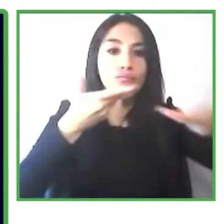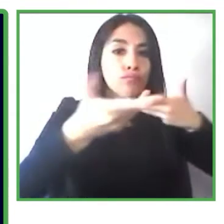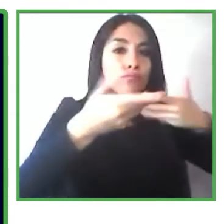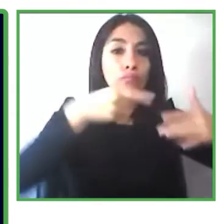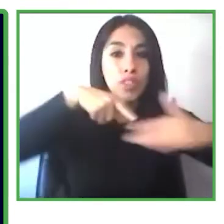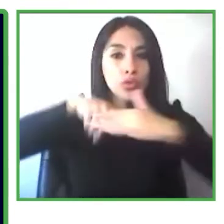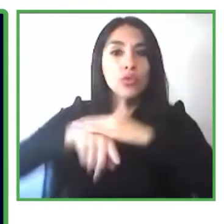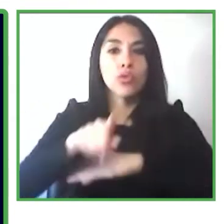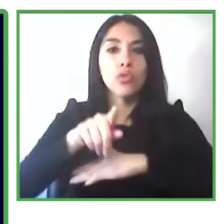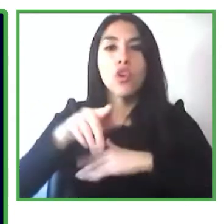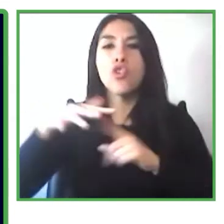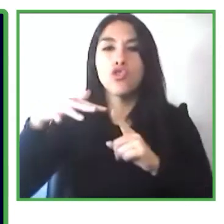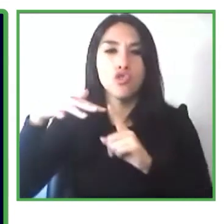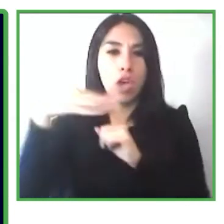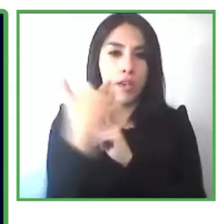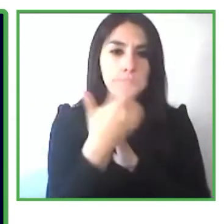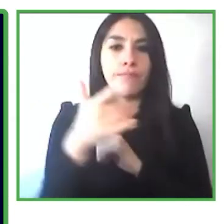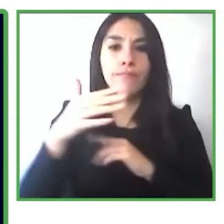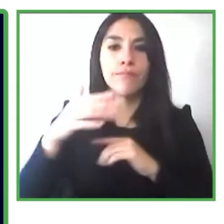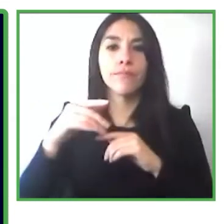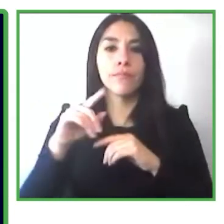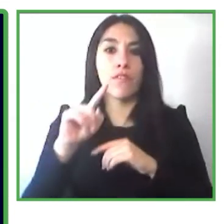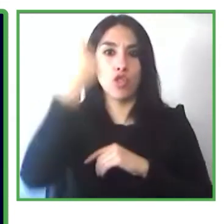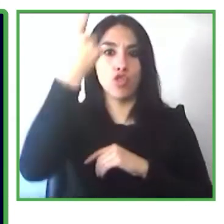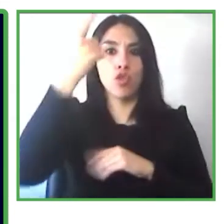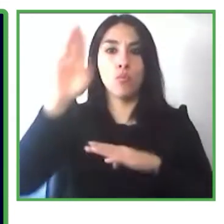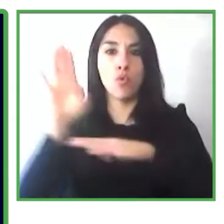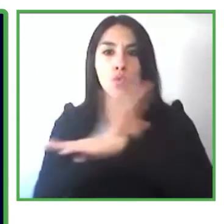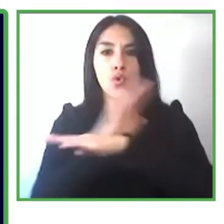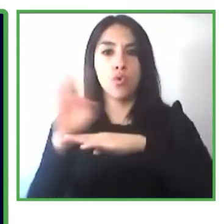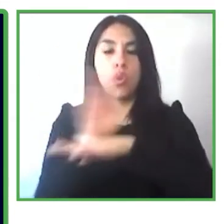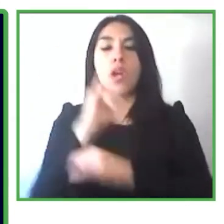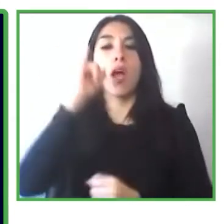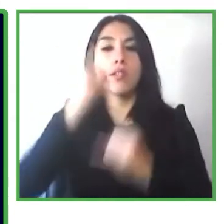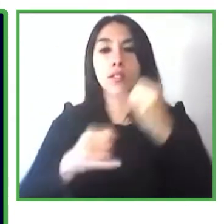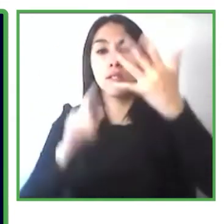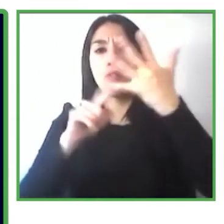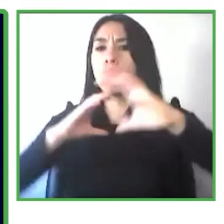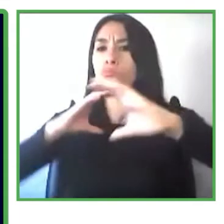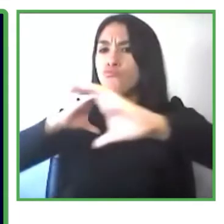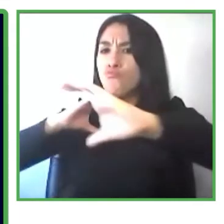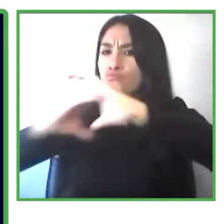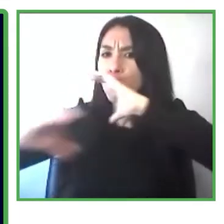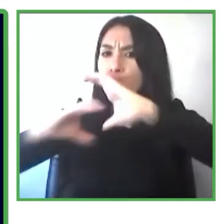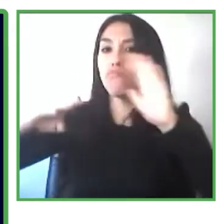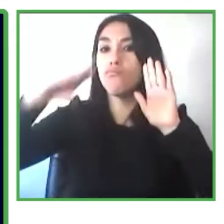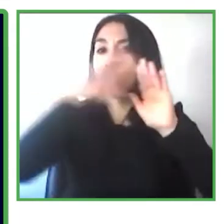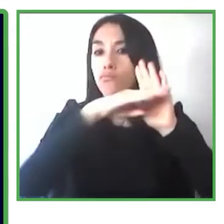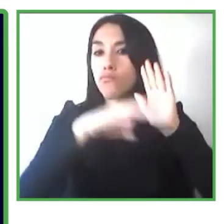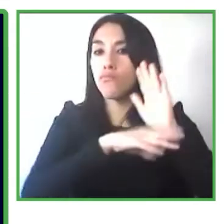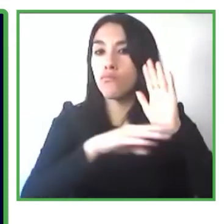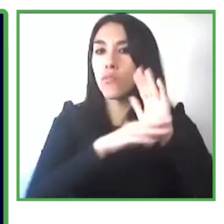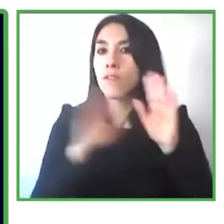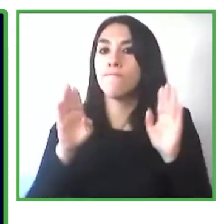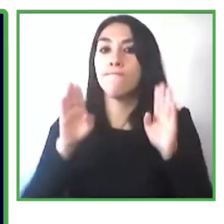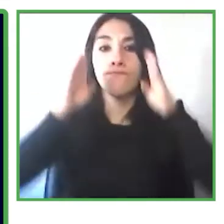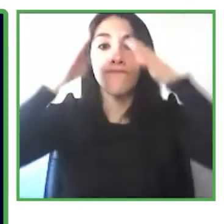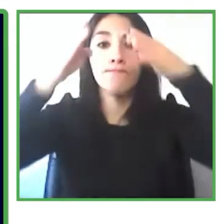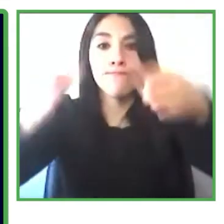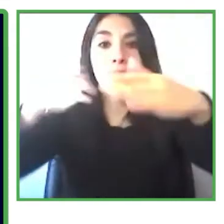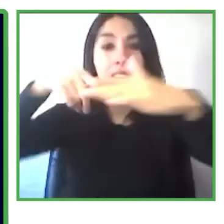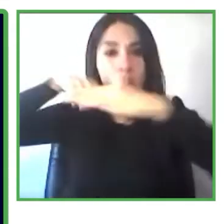comunicacional tiene relación con el nivel de accesibilidad de los materiales promocionales y páginas web de la